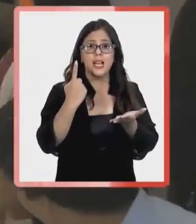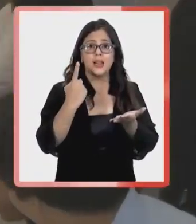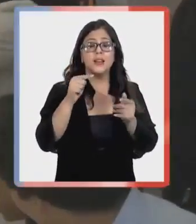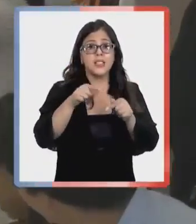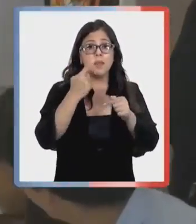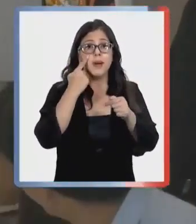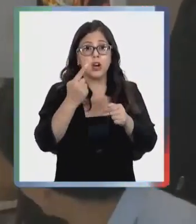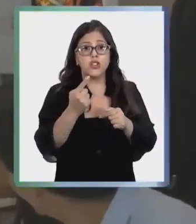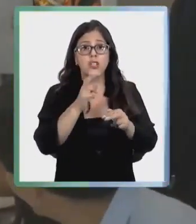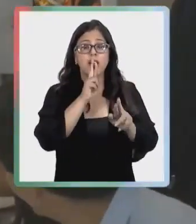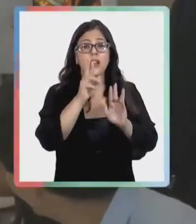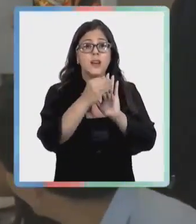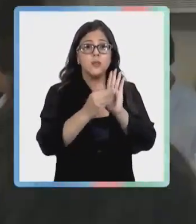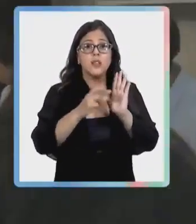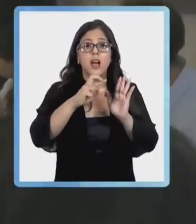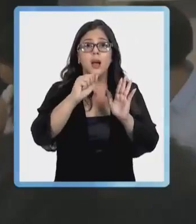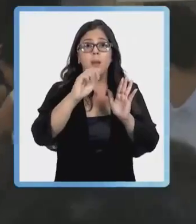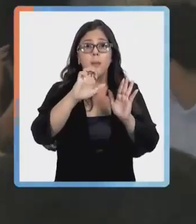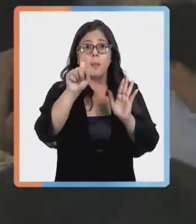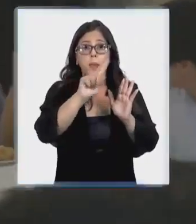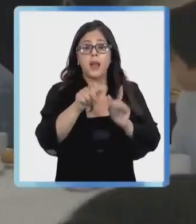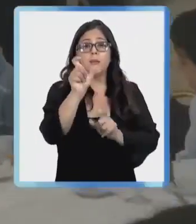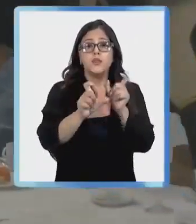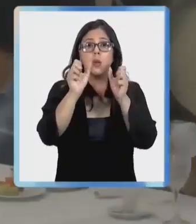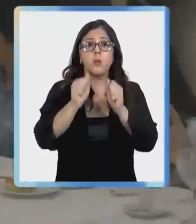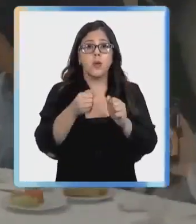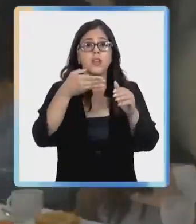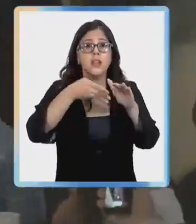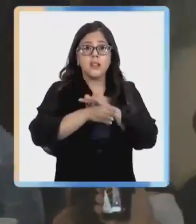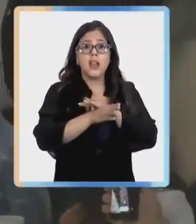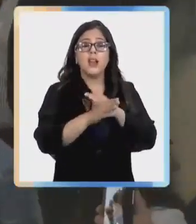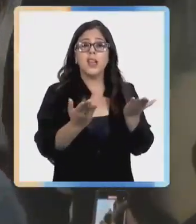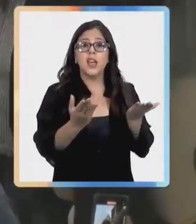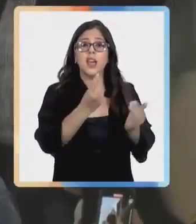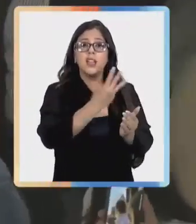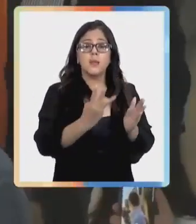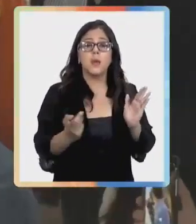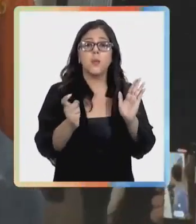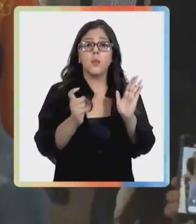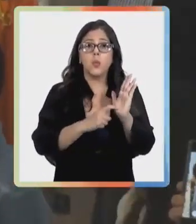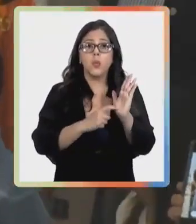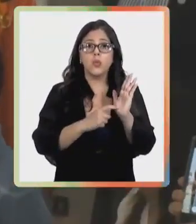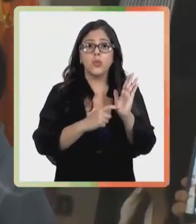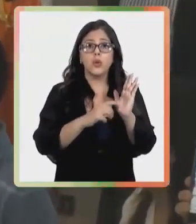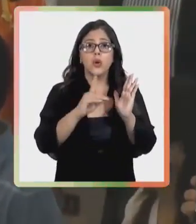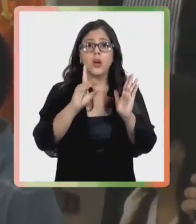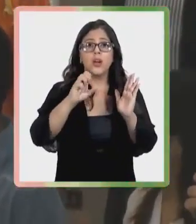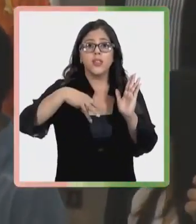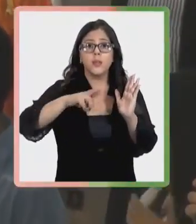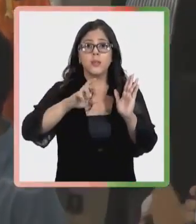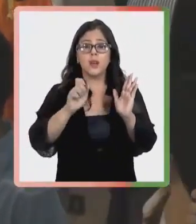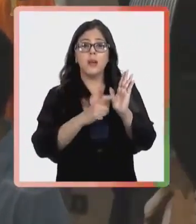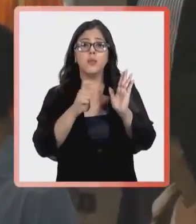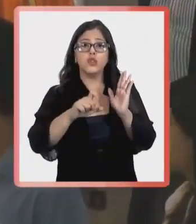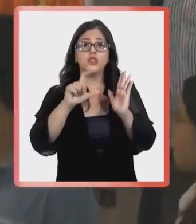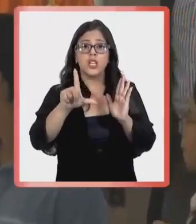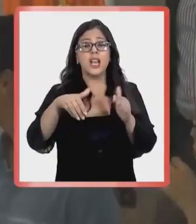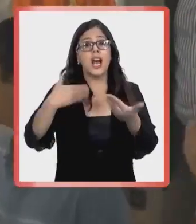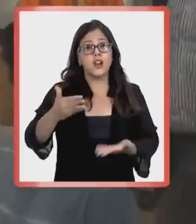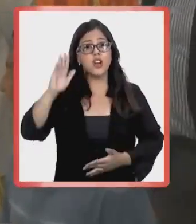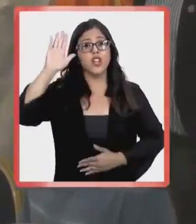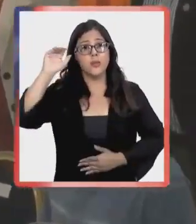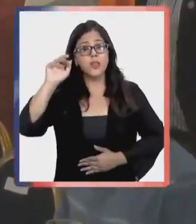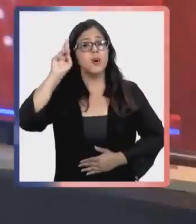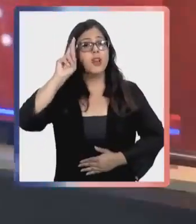total de mil puntos. Para conocer los resultados de la PAES, los interesados pueden visitar el portal www.demre